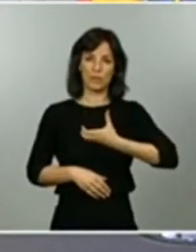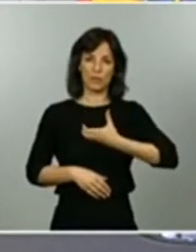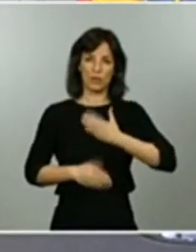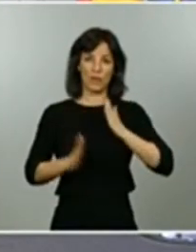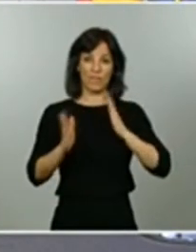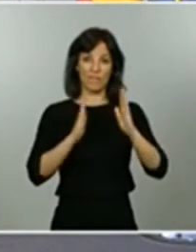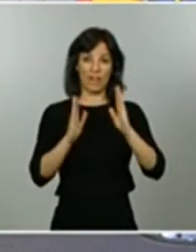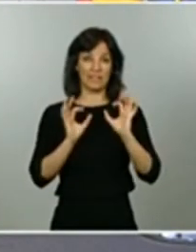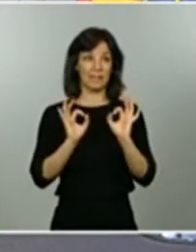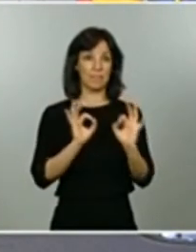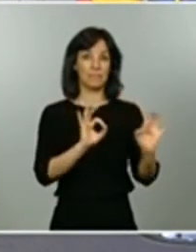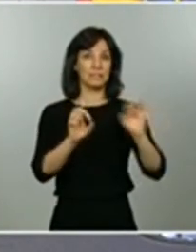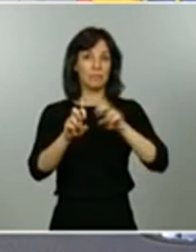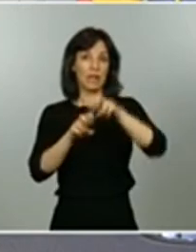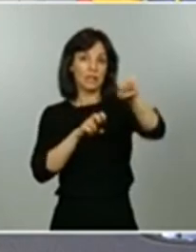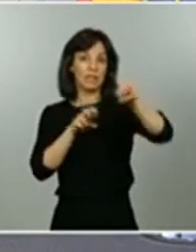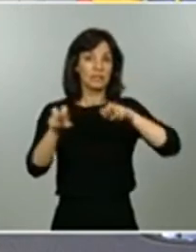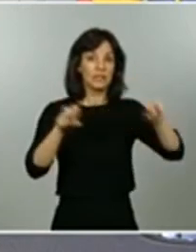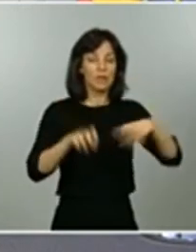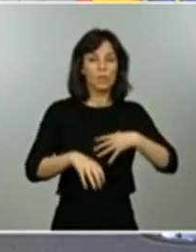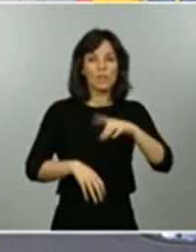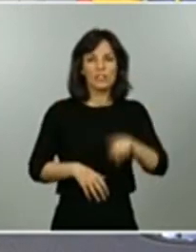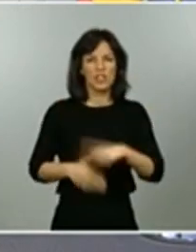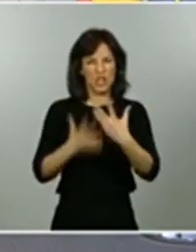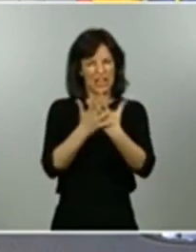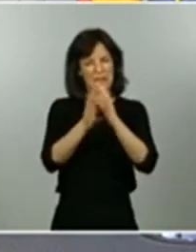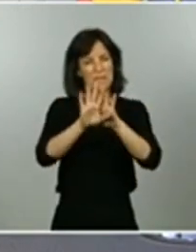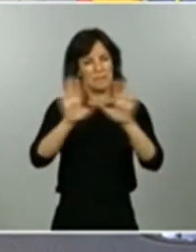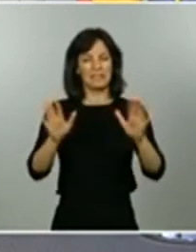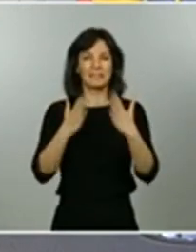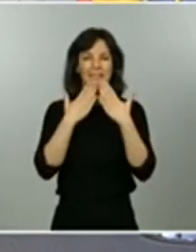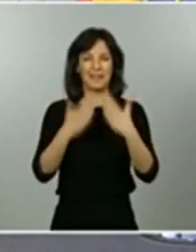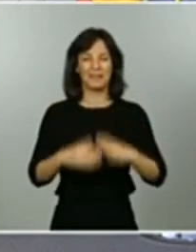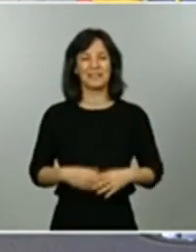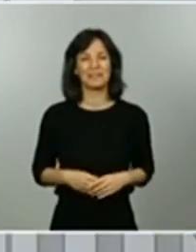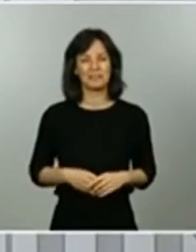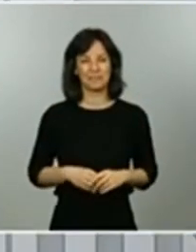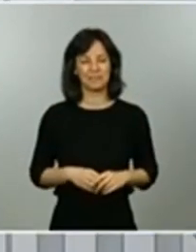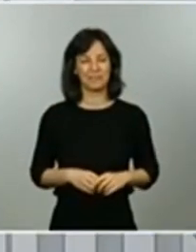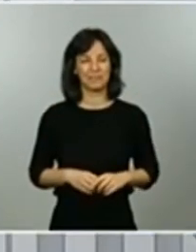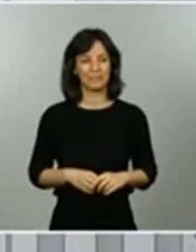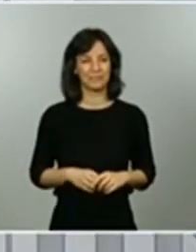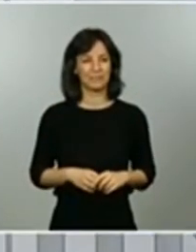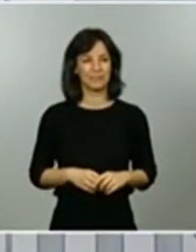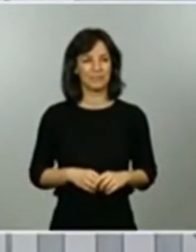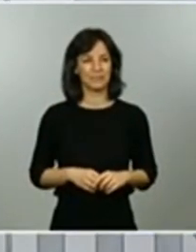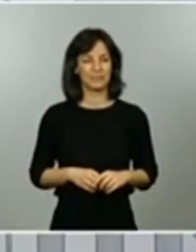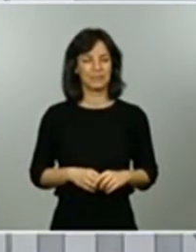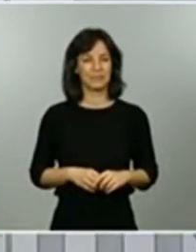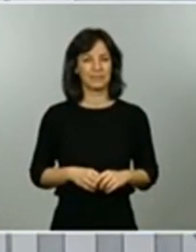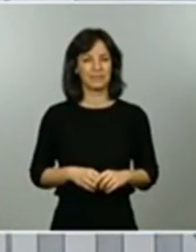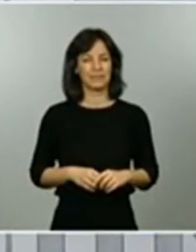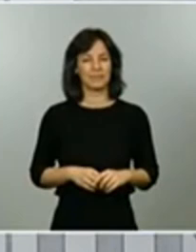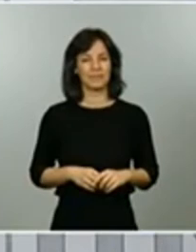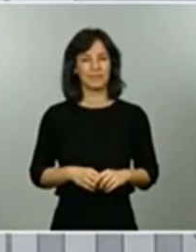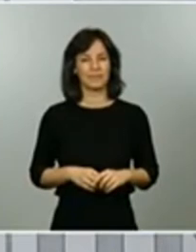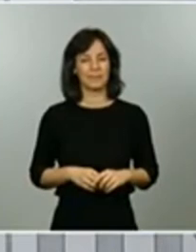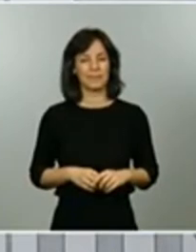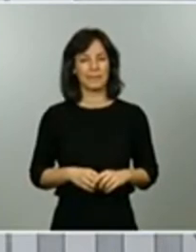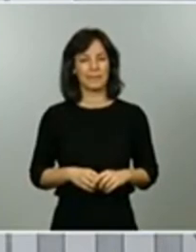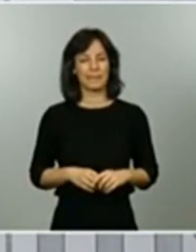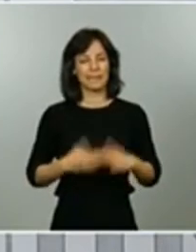aclarar esto un poquito más gracias gracias Alicia sobre las medidas de